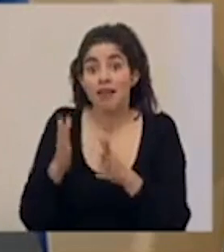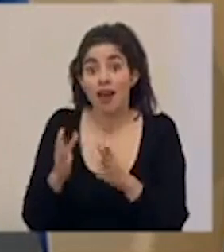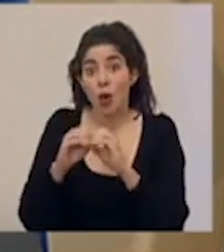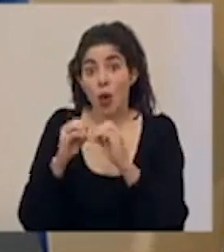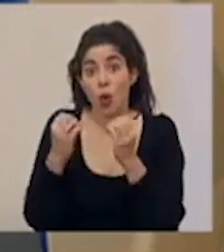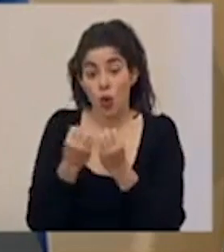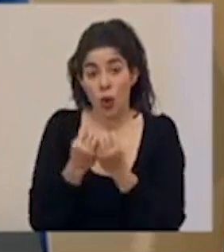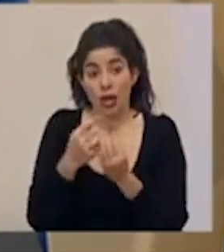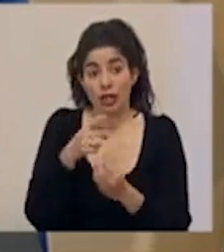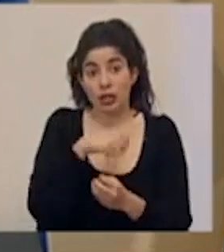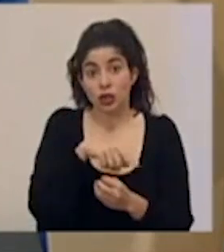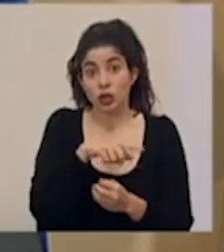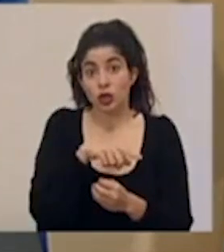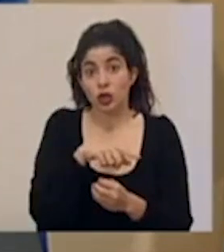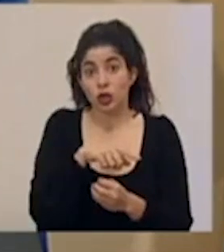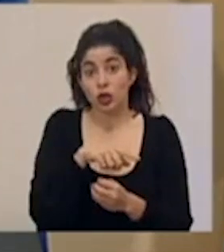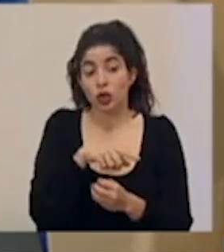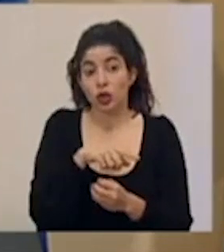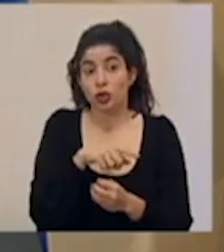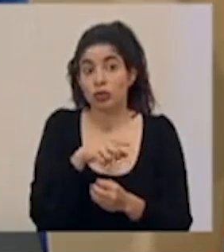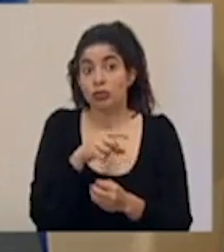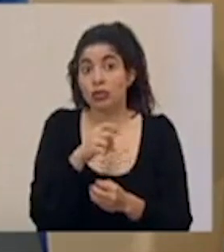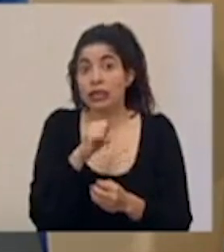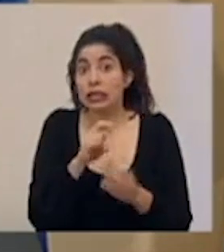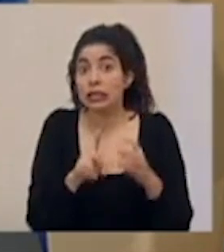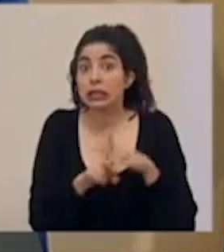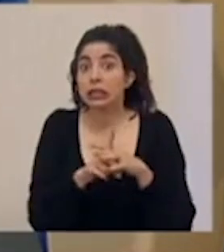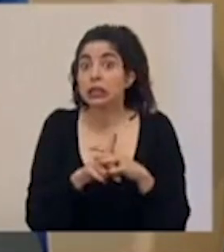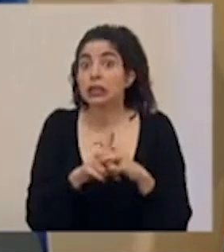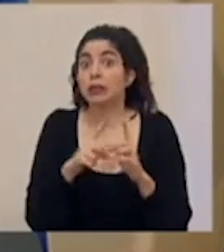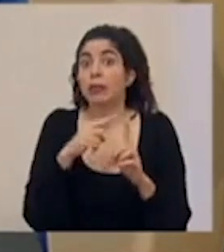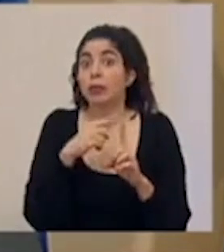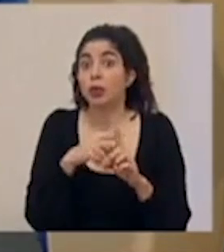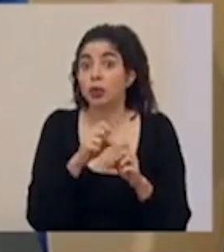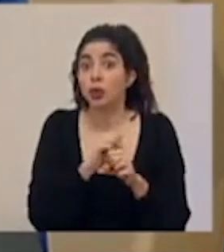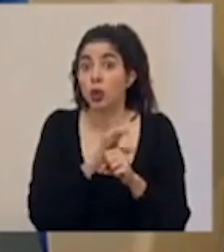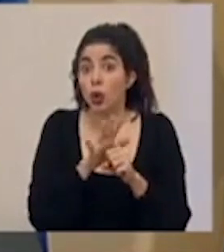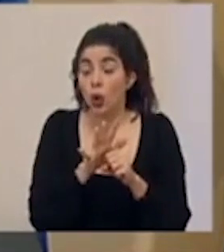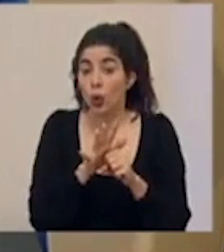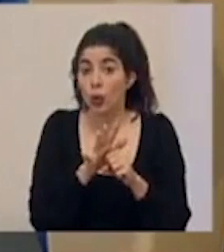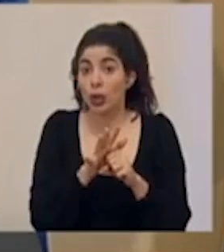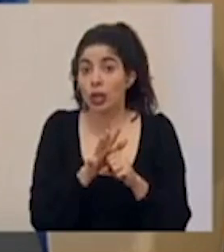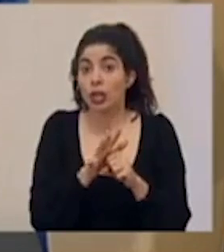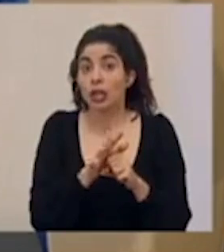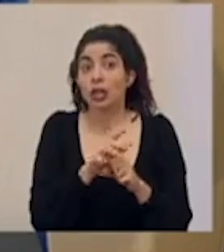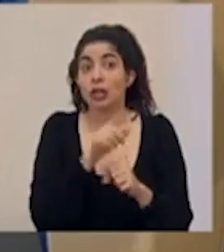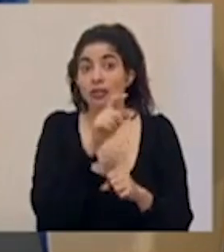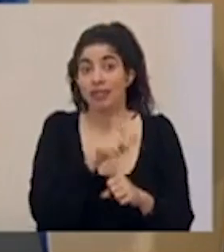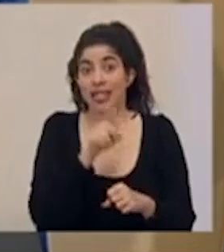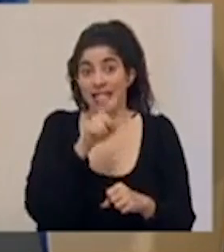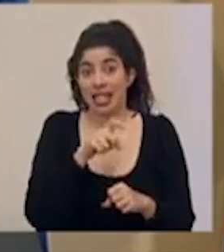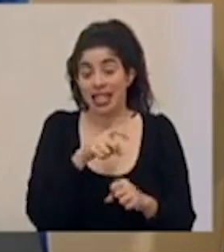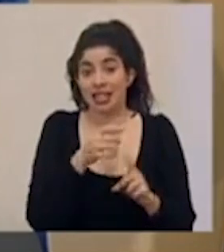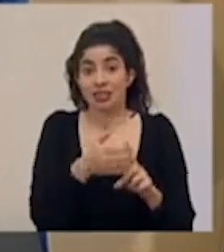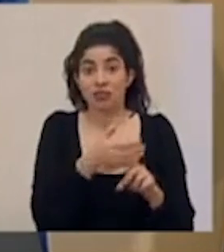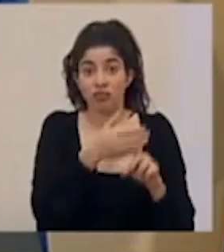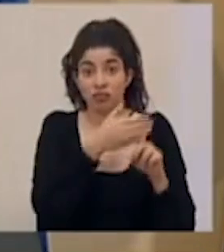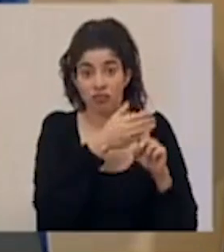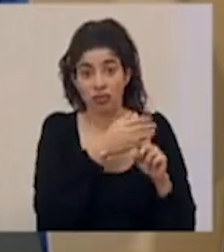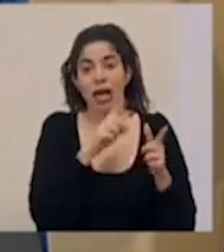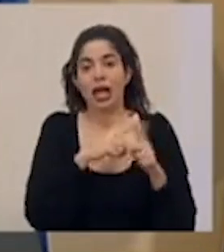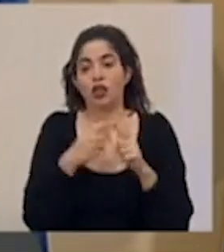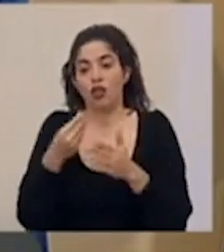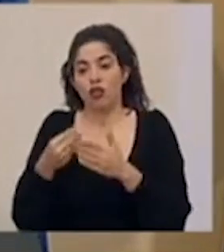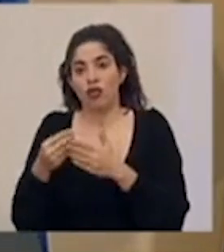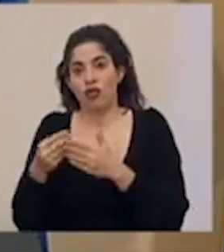estas organizaciones que presenten casos de COVID positivo y que tengan que ir a cuarentena y entonces